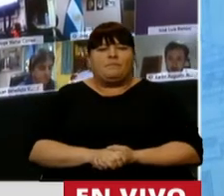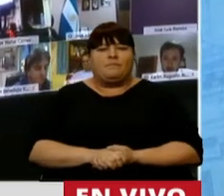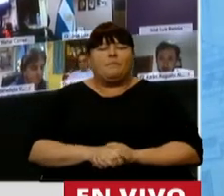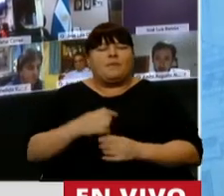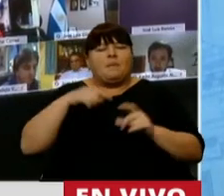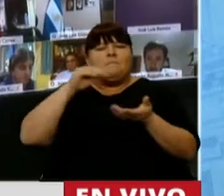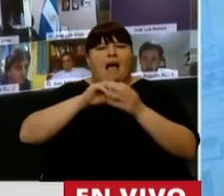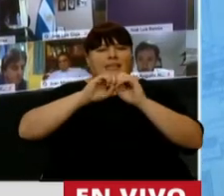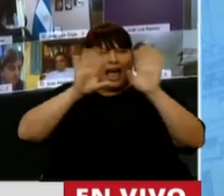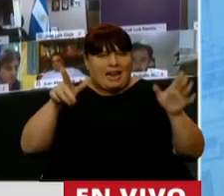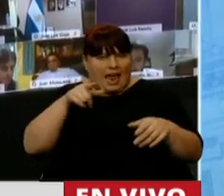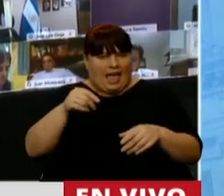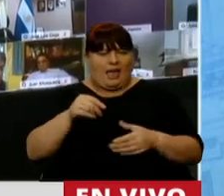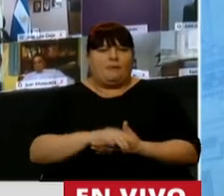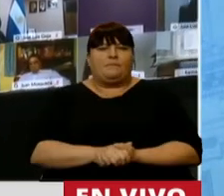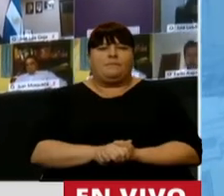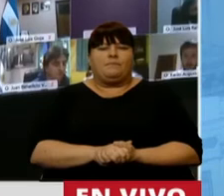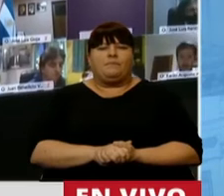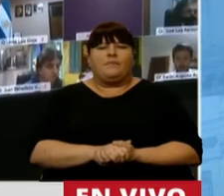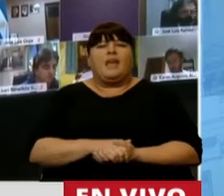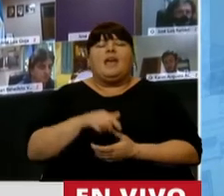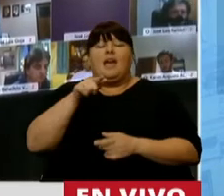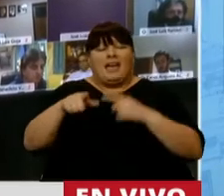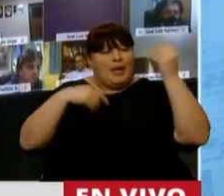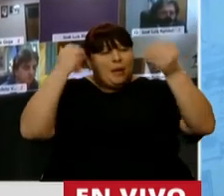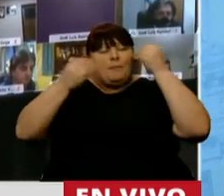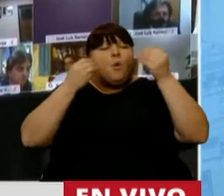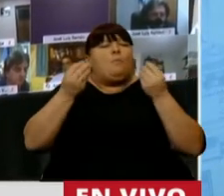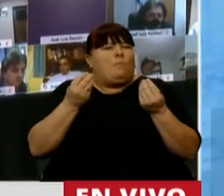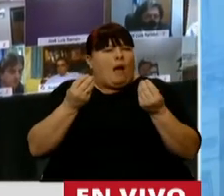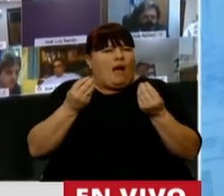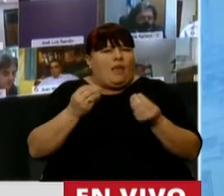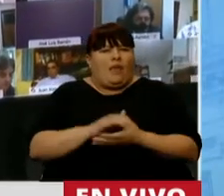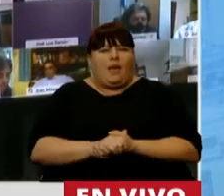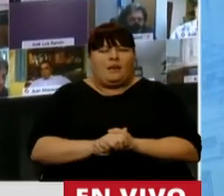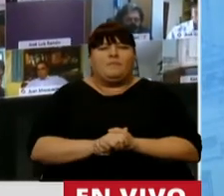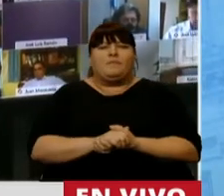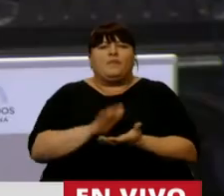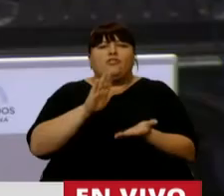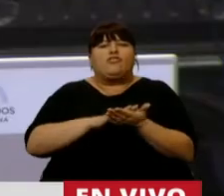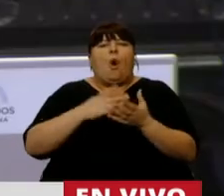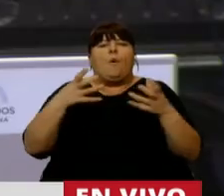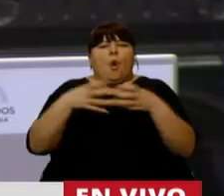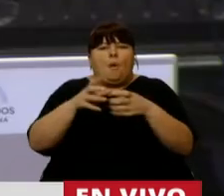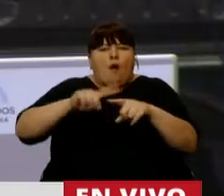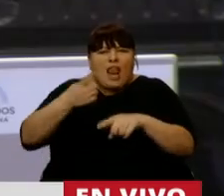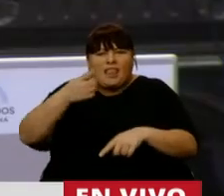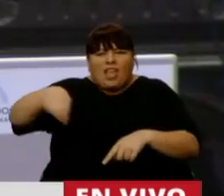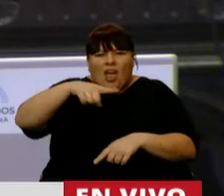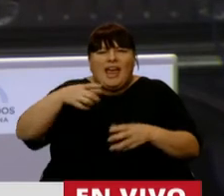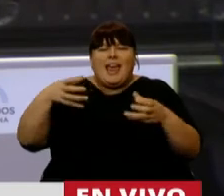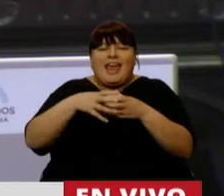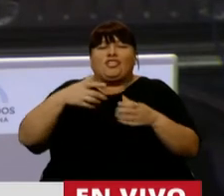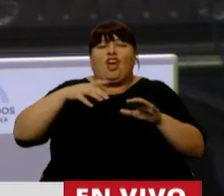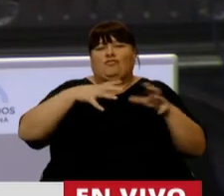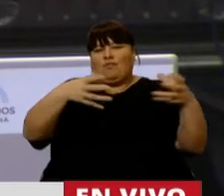quiero aclarar que me llama la atención que la preocupación venga de una fuerza política a la cual los